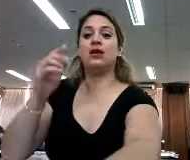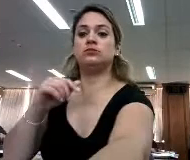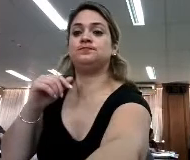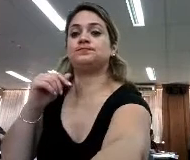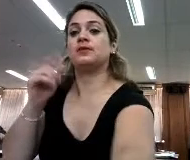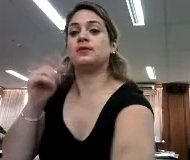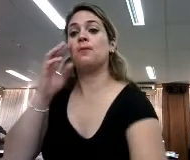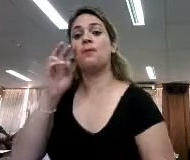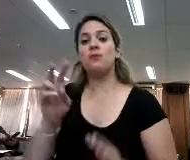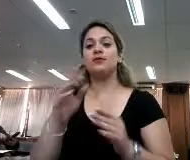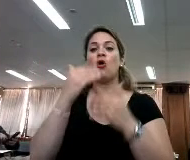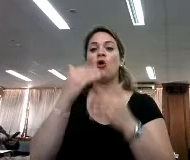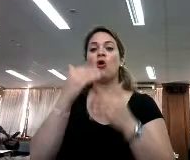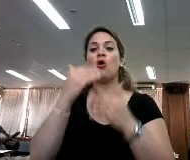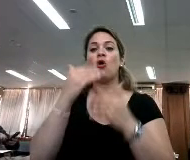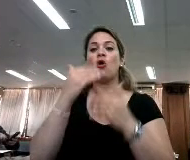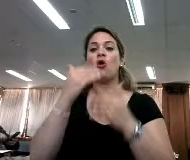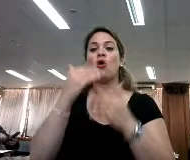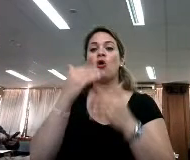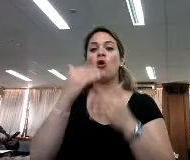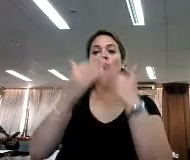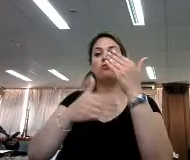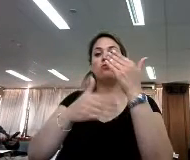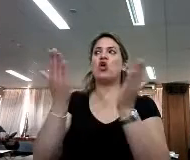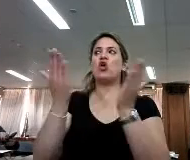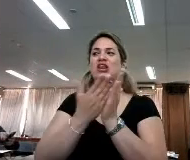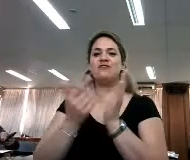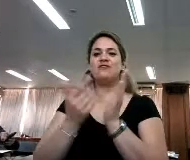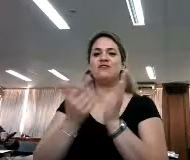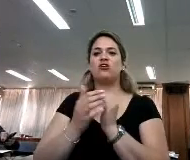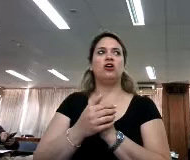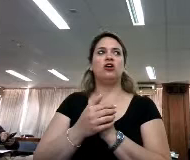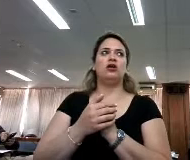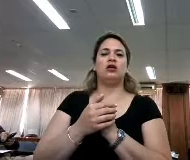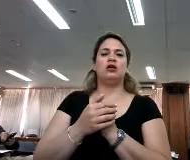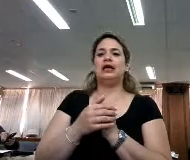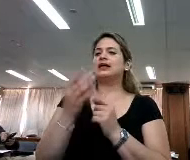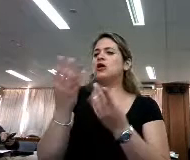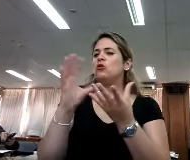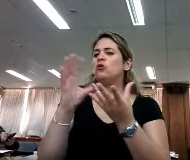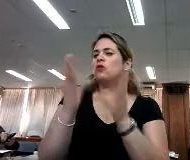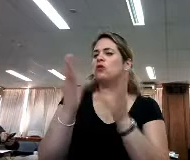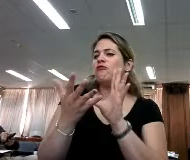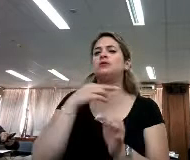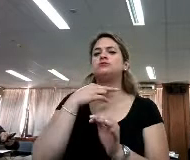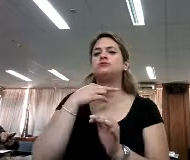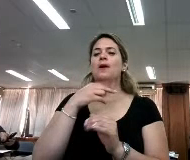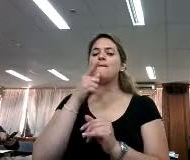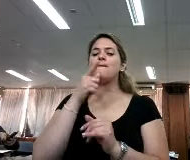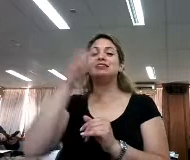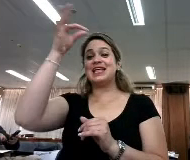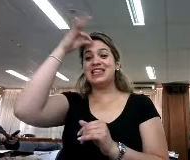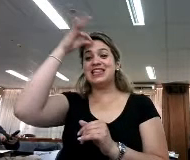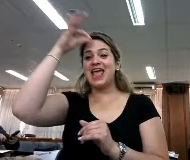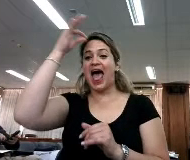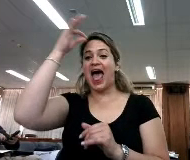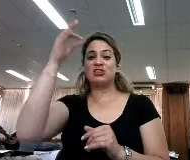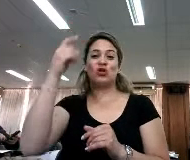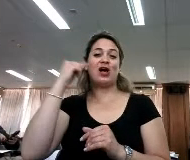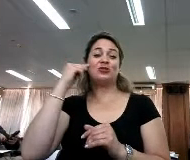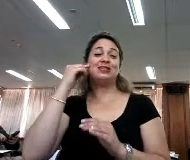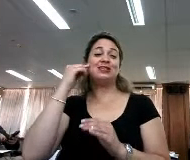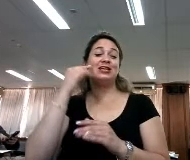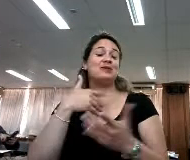tipo de producción en audiolibro distinta, la que trae música y casi, casi que estás en una obra de teatro auditiva,